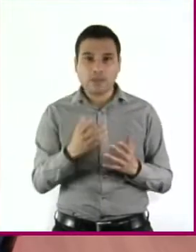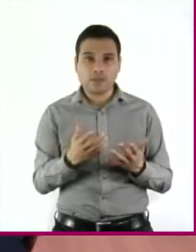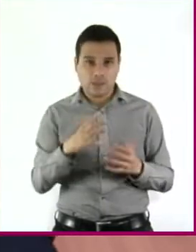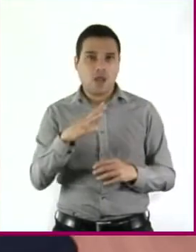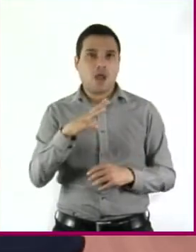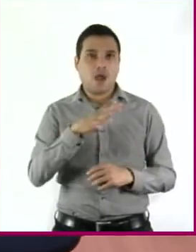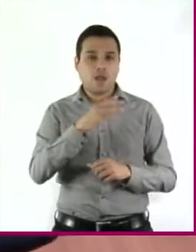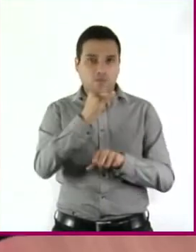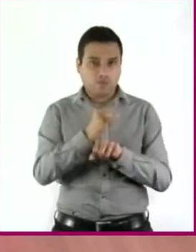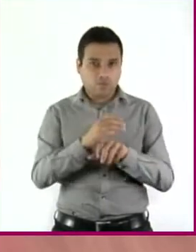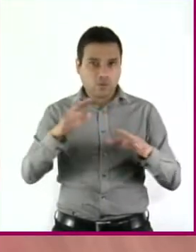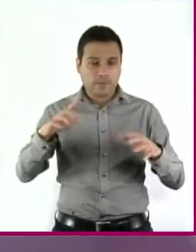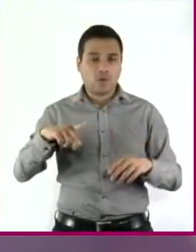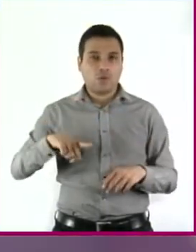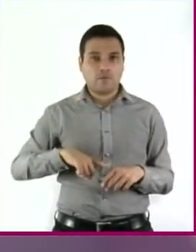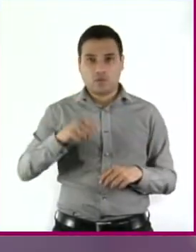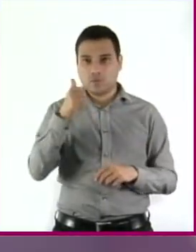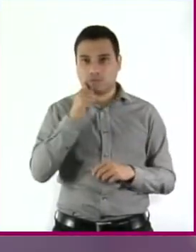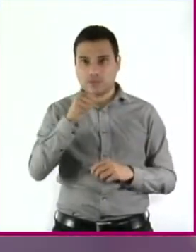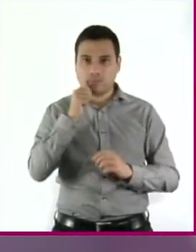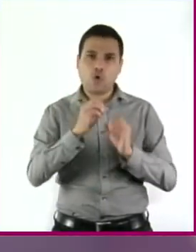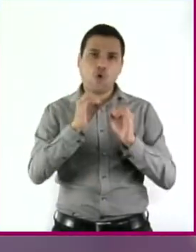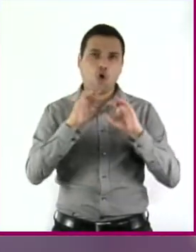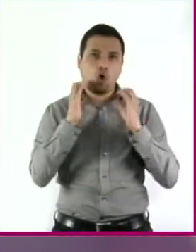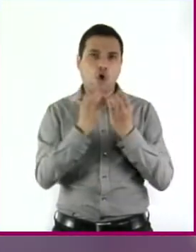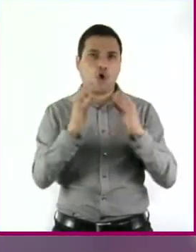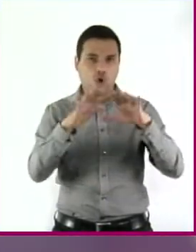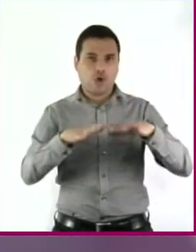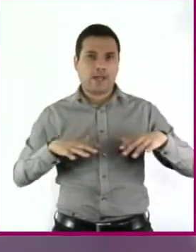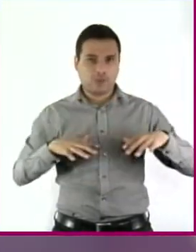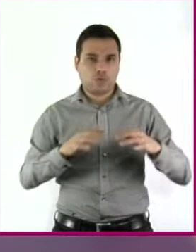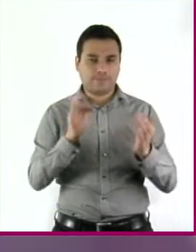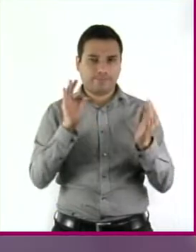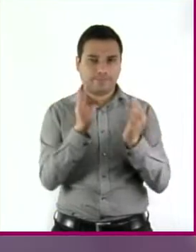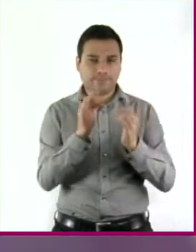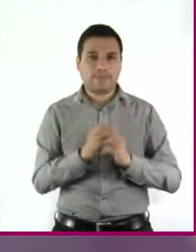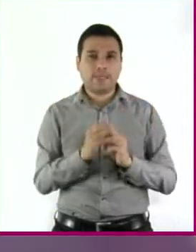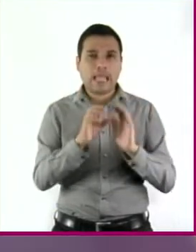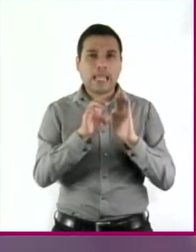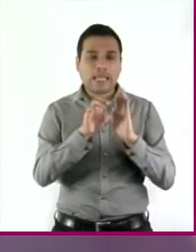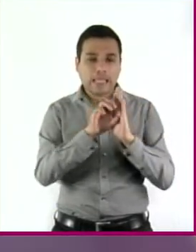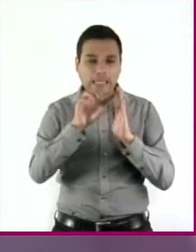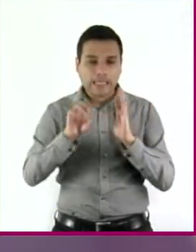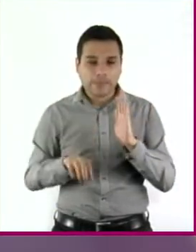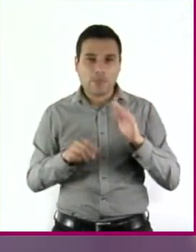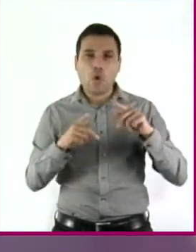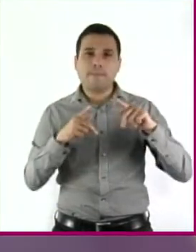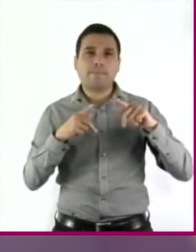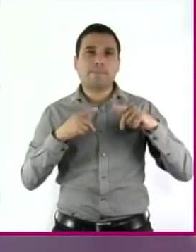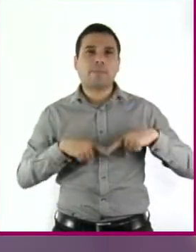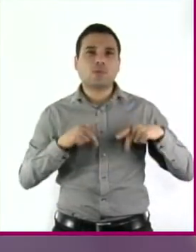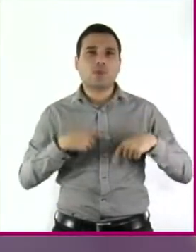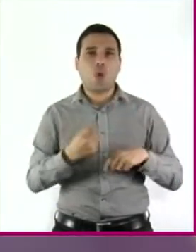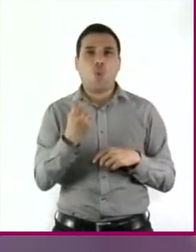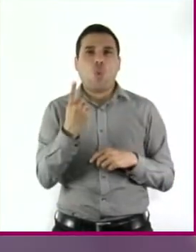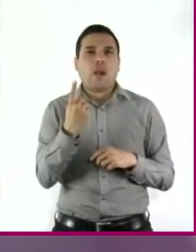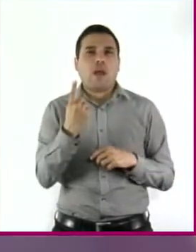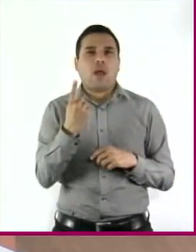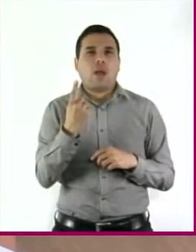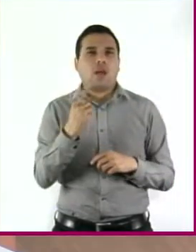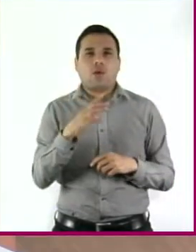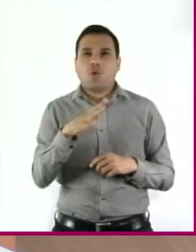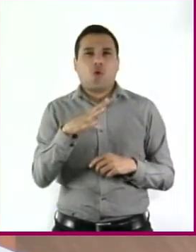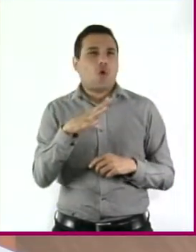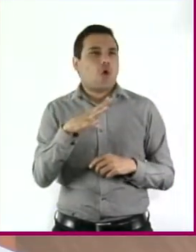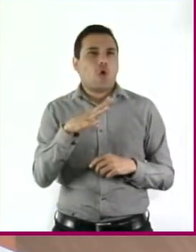las comparecencias ante el Congreso. Me pregunto, ¿qué pasaría si nadie le rindiera cuentas a alguien más? Si desafiéramos la autoridad.